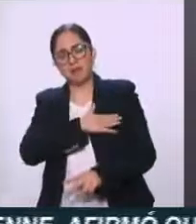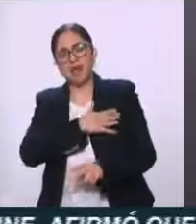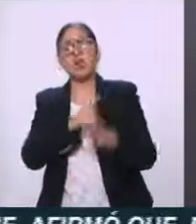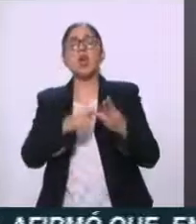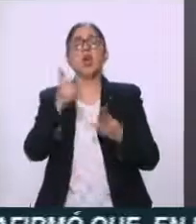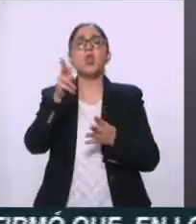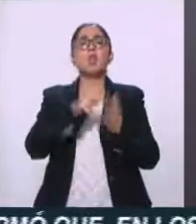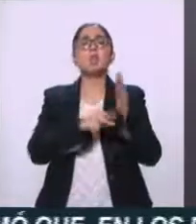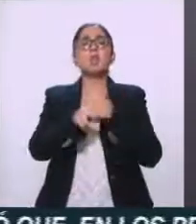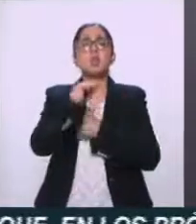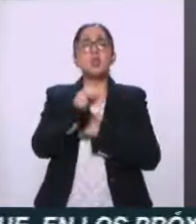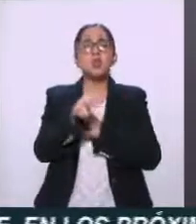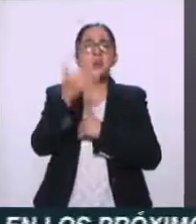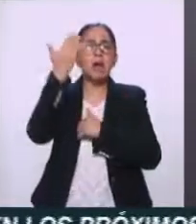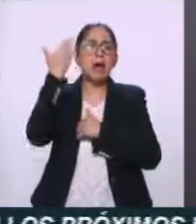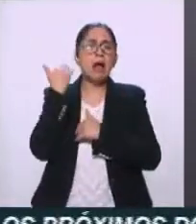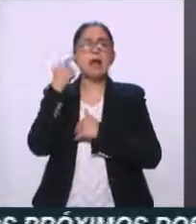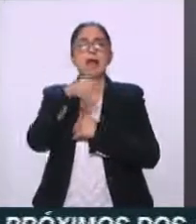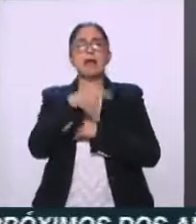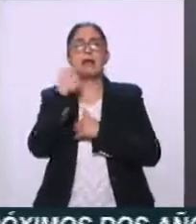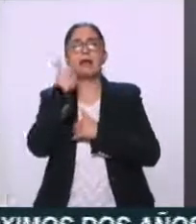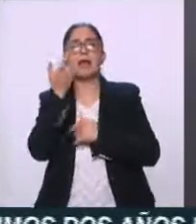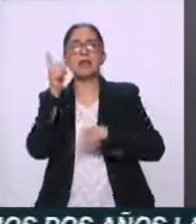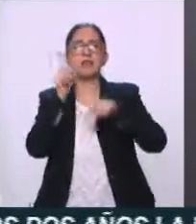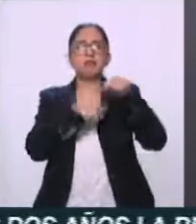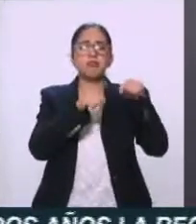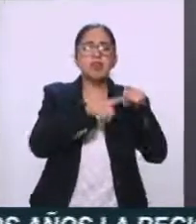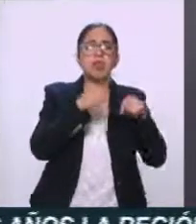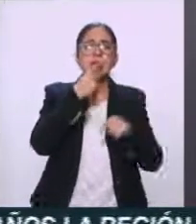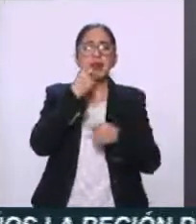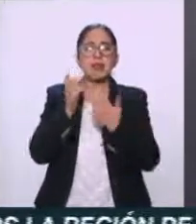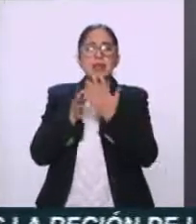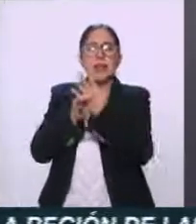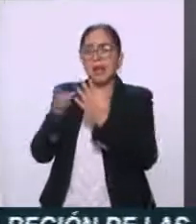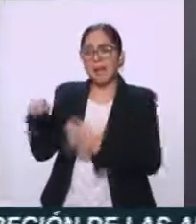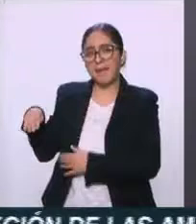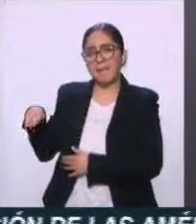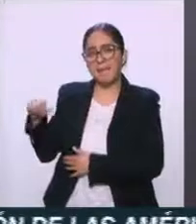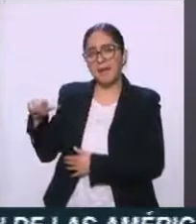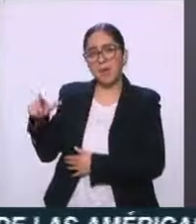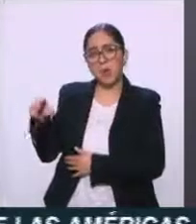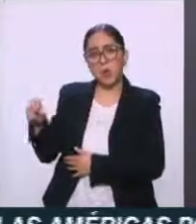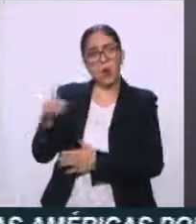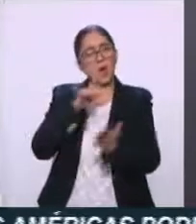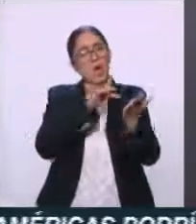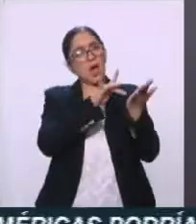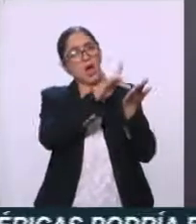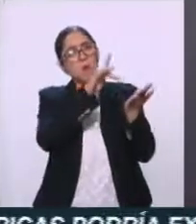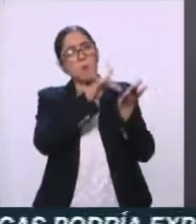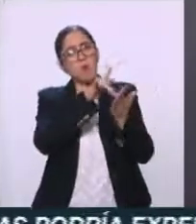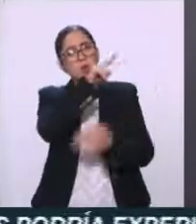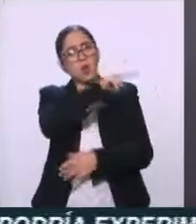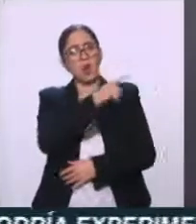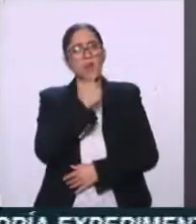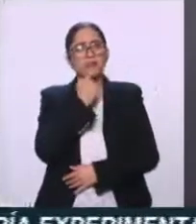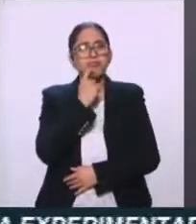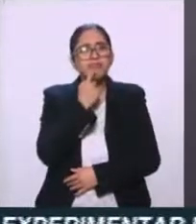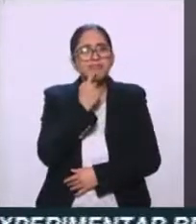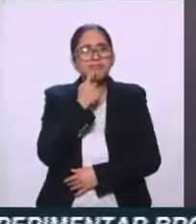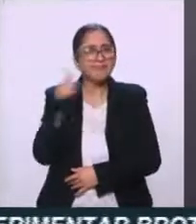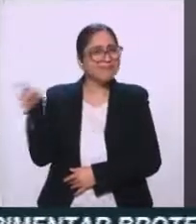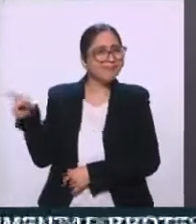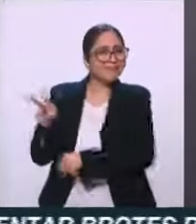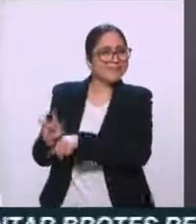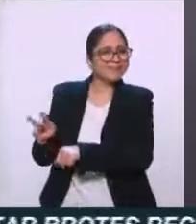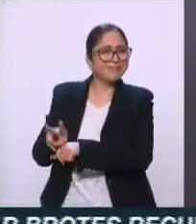campaña, sacando algunas bardas, diciendo que Maduro apoyaba a López Obrador allá en Caracas. Y ayer,